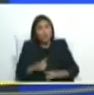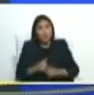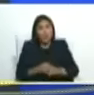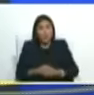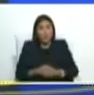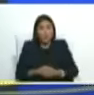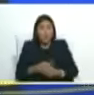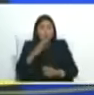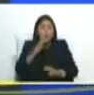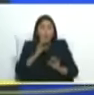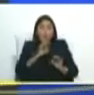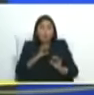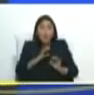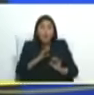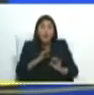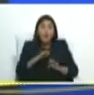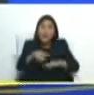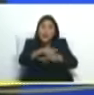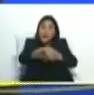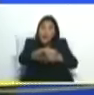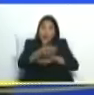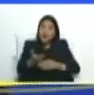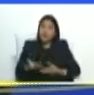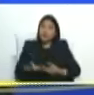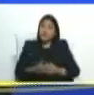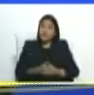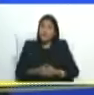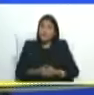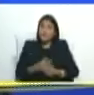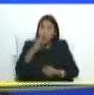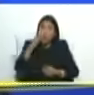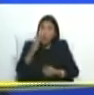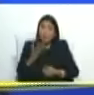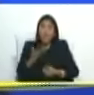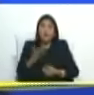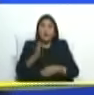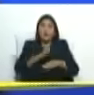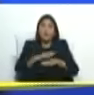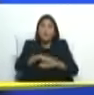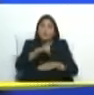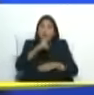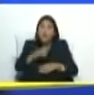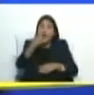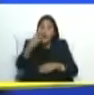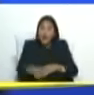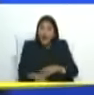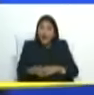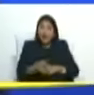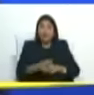tenga cuidado esté pendiente en la calle porque la maldad existe me decía